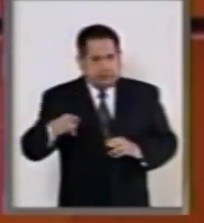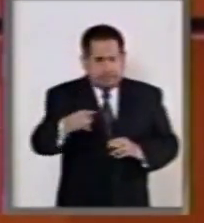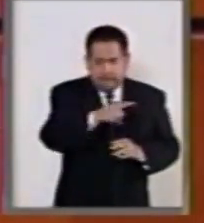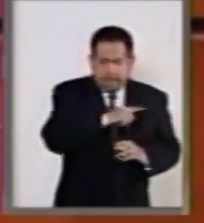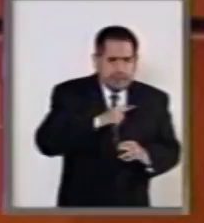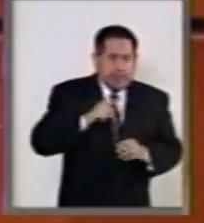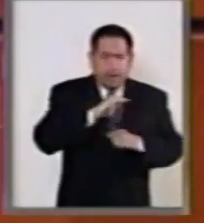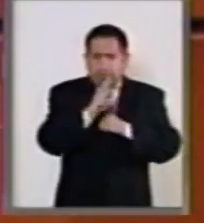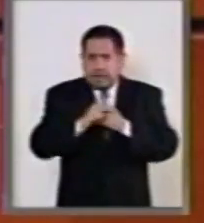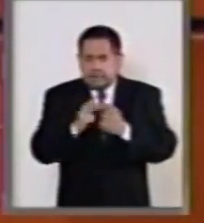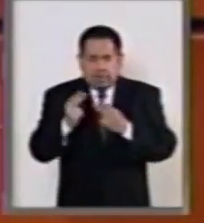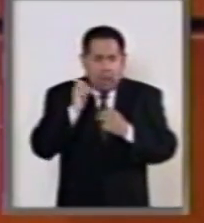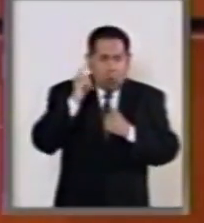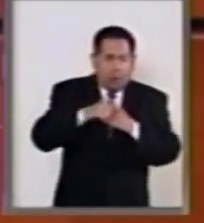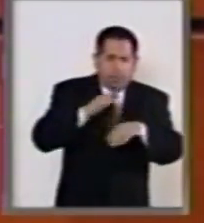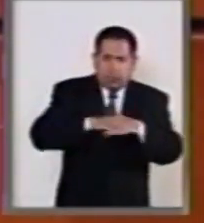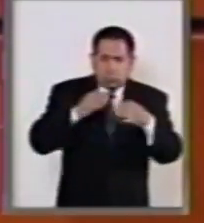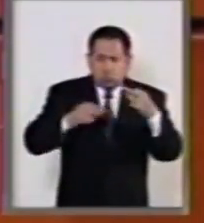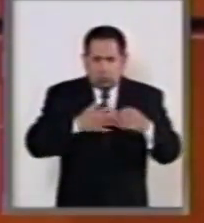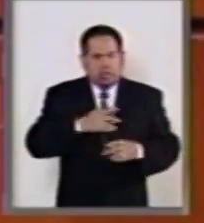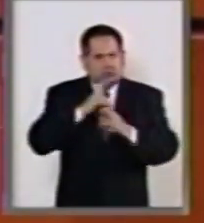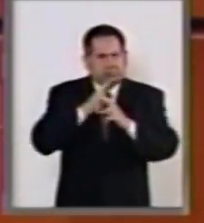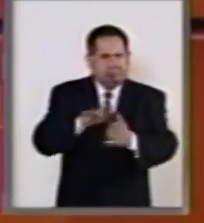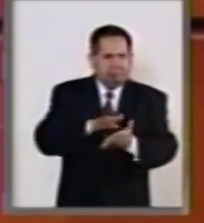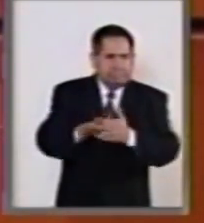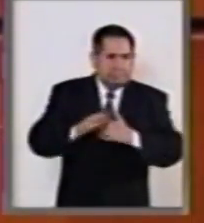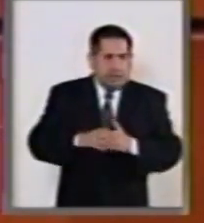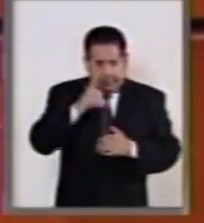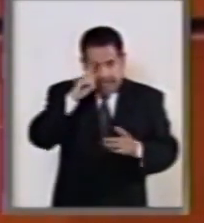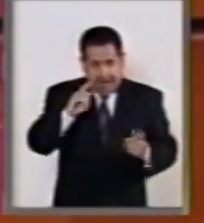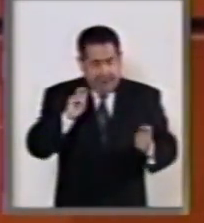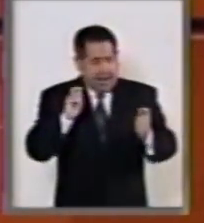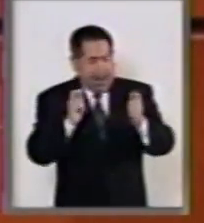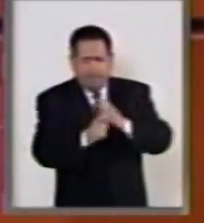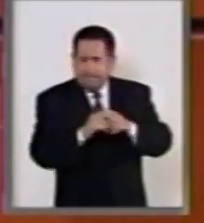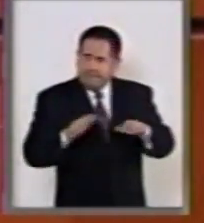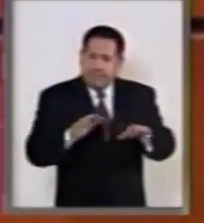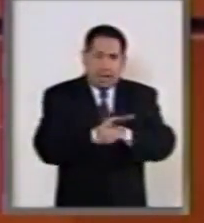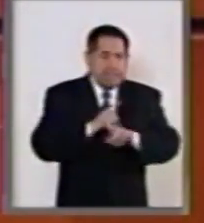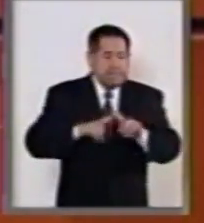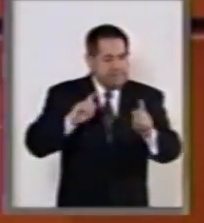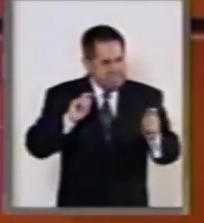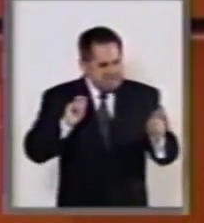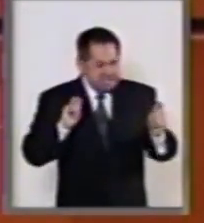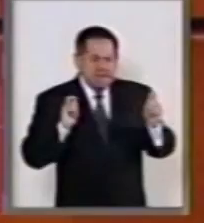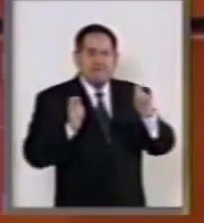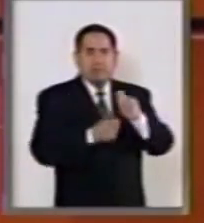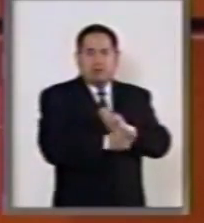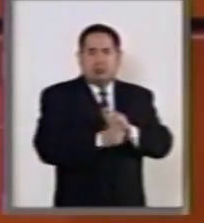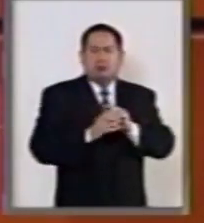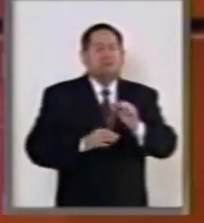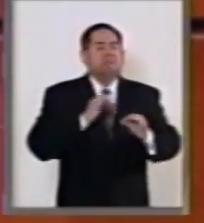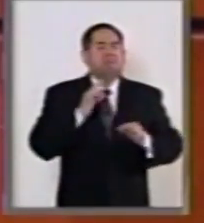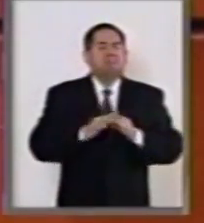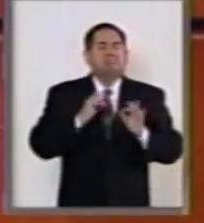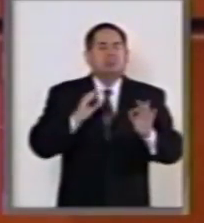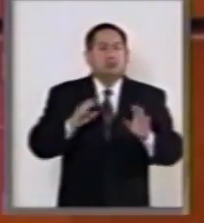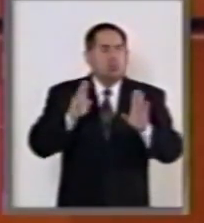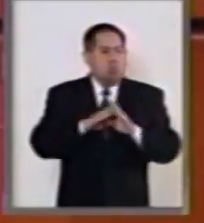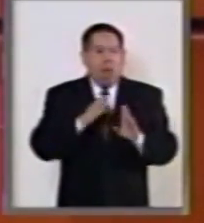nuestro país tiene que transitar, tiene que transformar radicalmente el obsoleto e